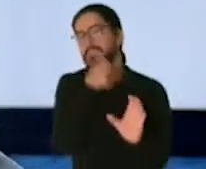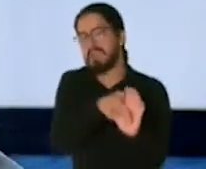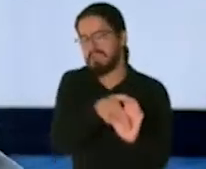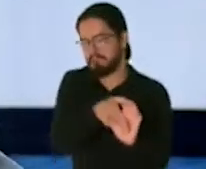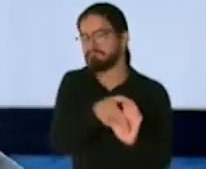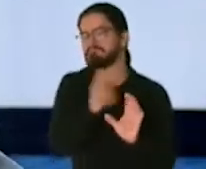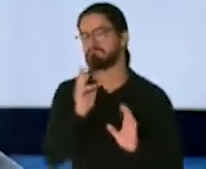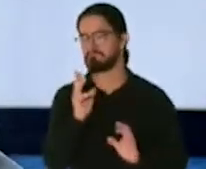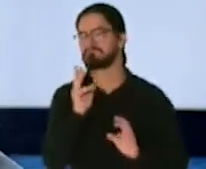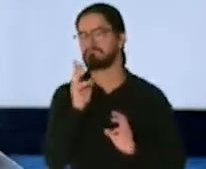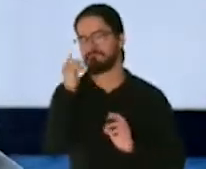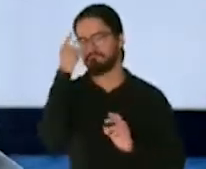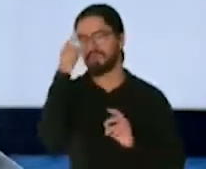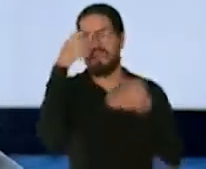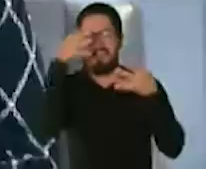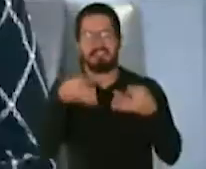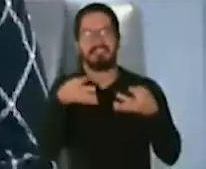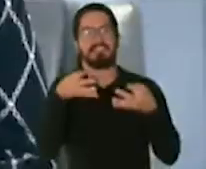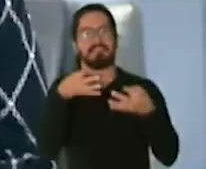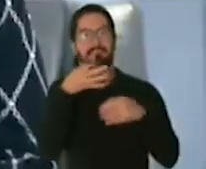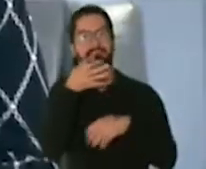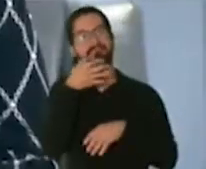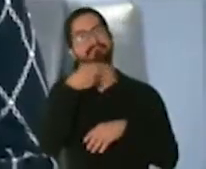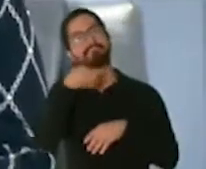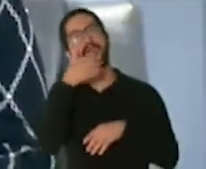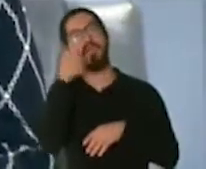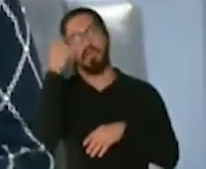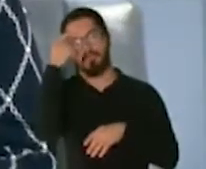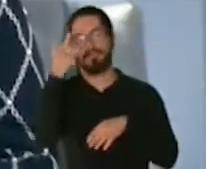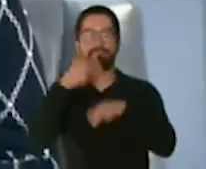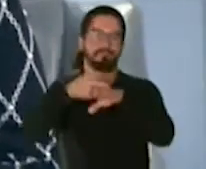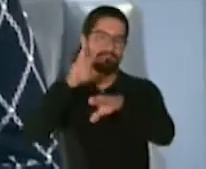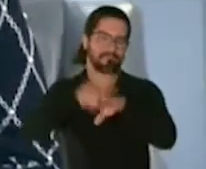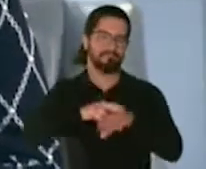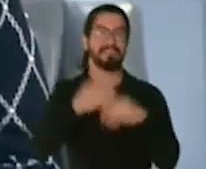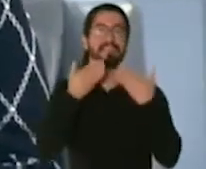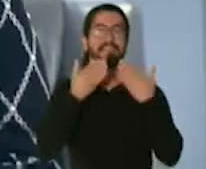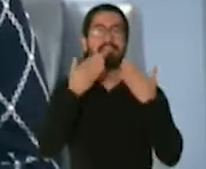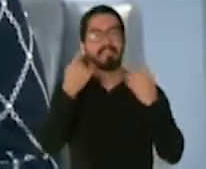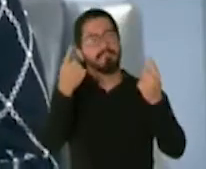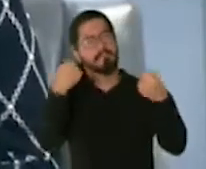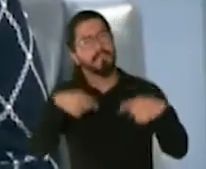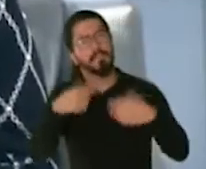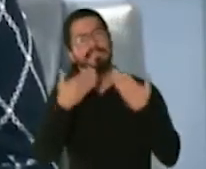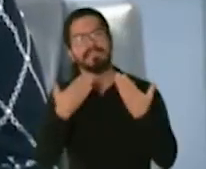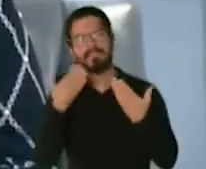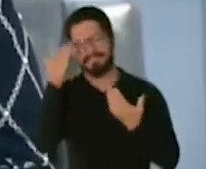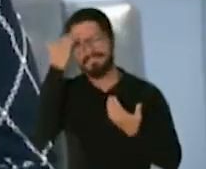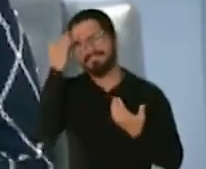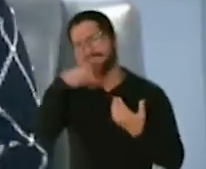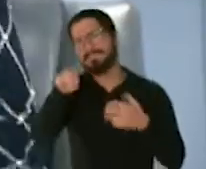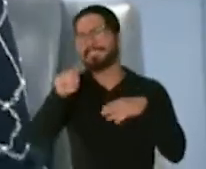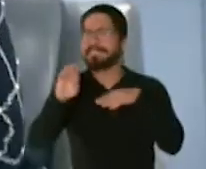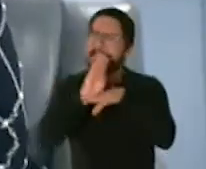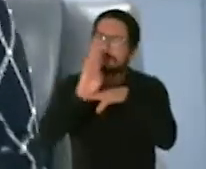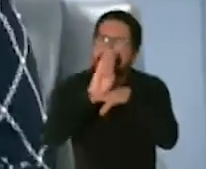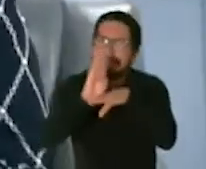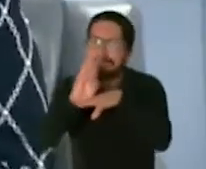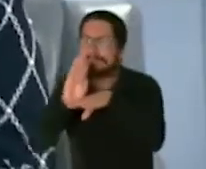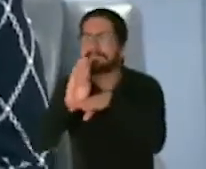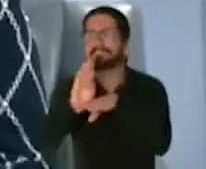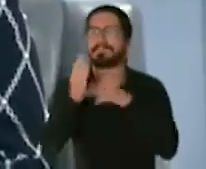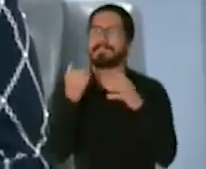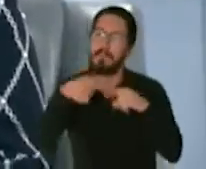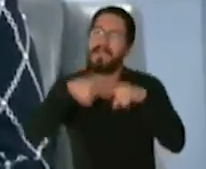tomar por el bien del pueblo. Muchas gracias por estar aquí con nosotros, y gracias por acompañarnos, sabemos que tiene una agenda súper cargada, y que se haya